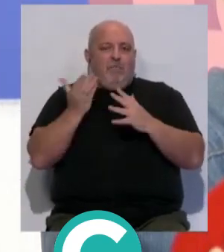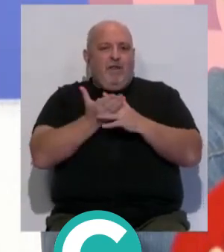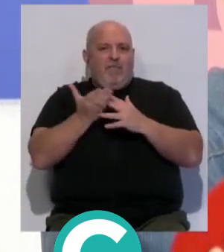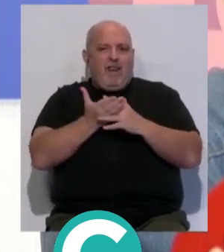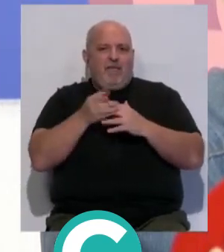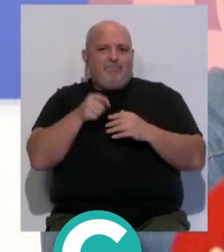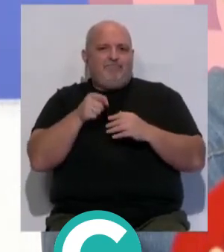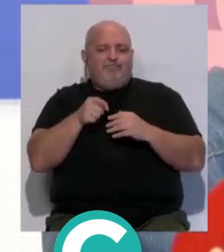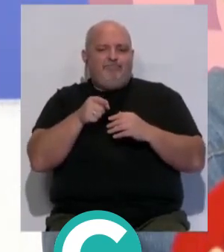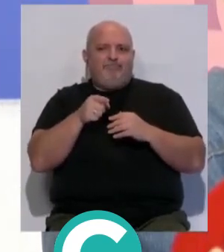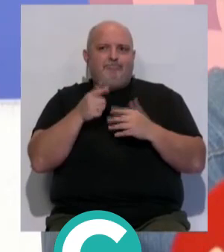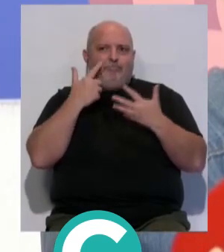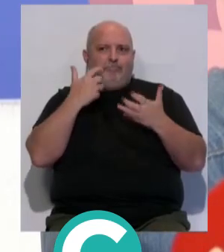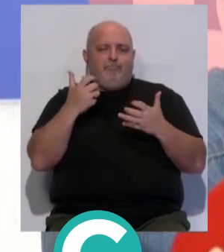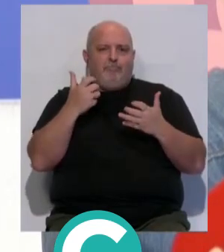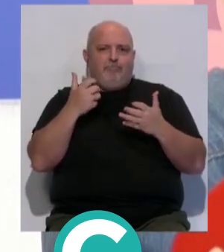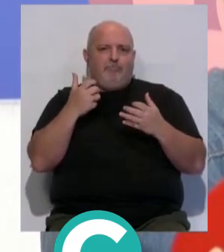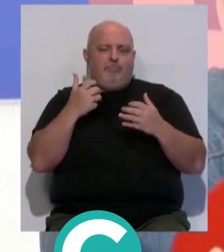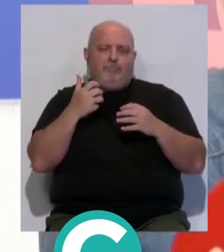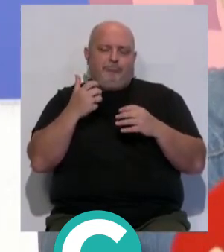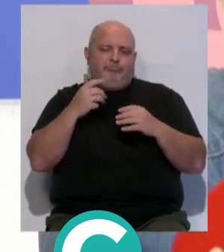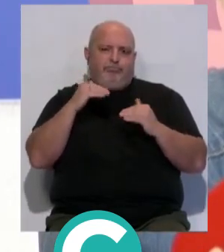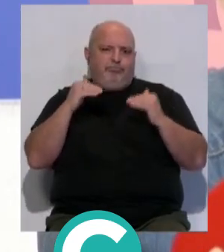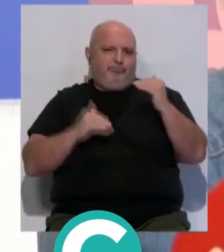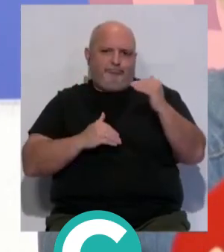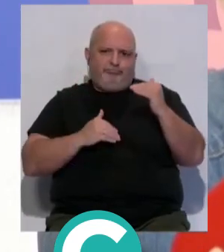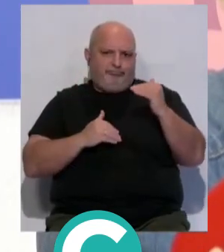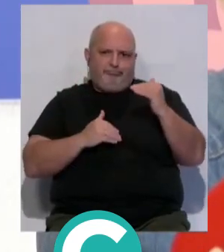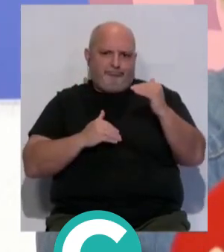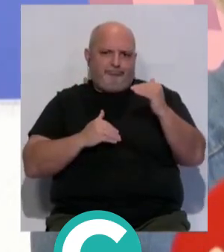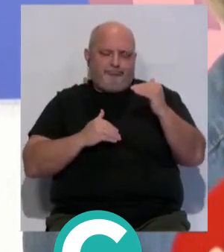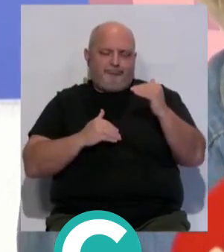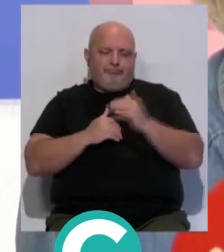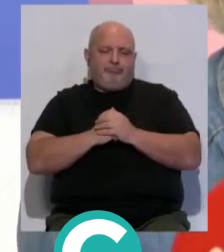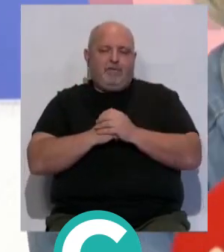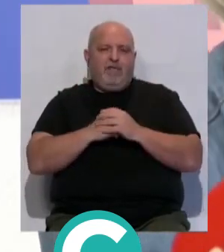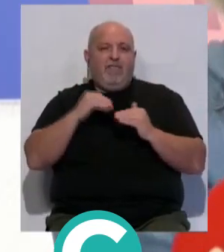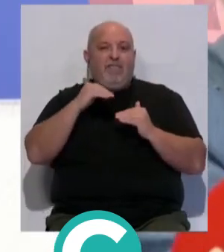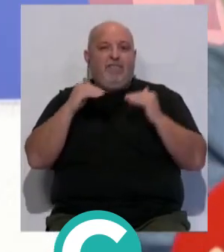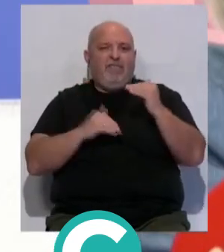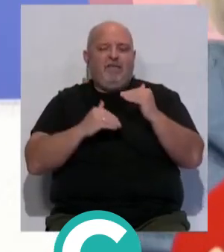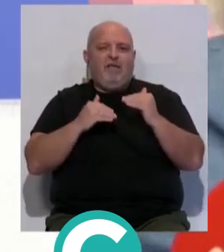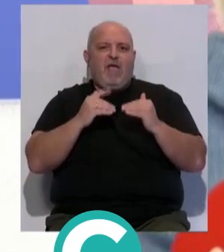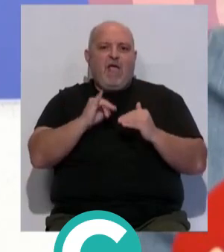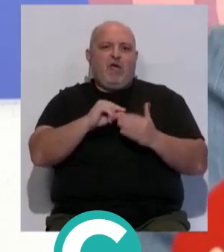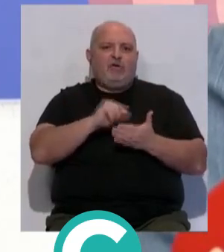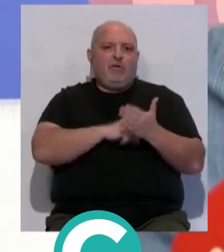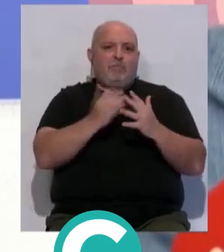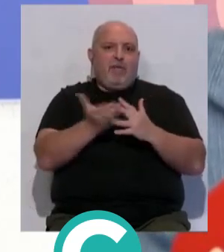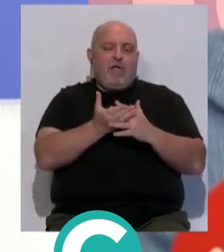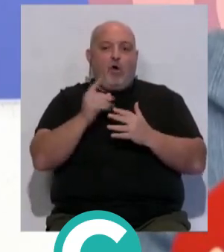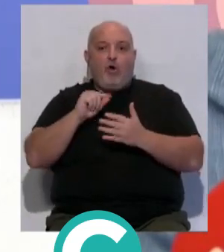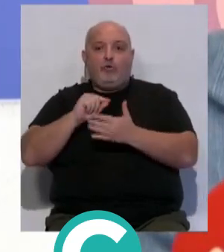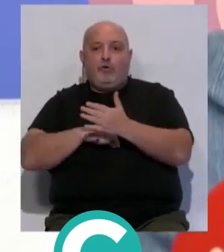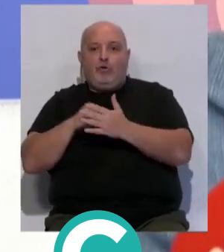se está produciendo una enorme brecha. Porque obviamente la diferencia entre tener un contrato parcial o